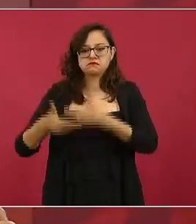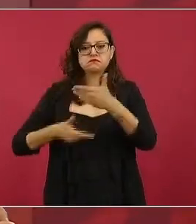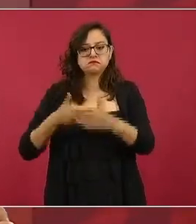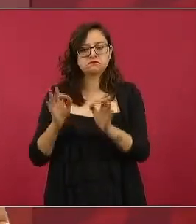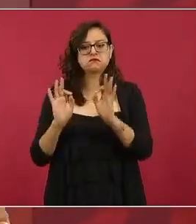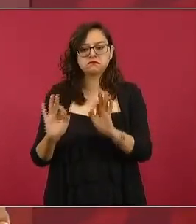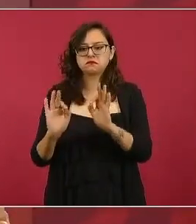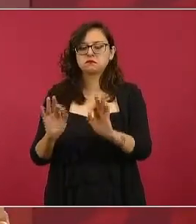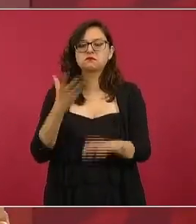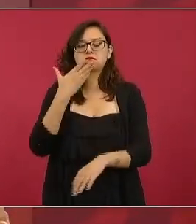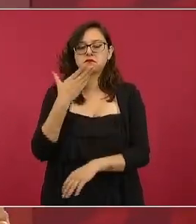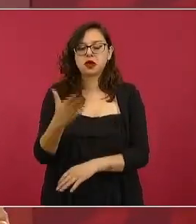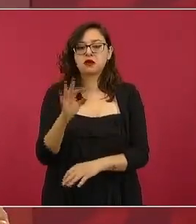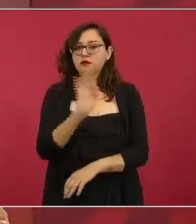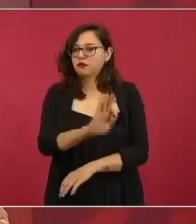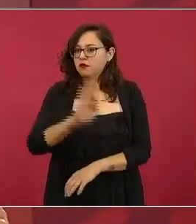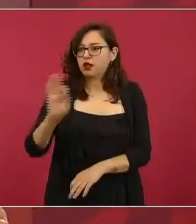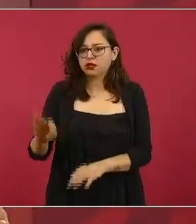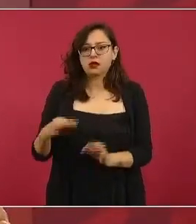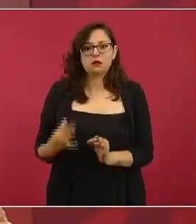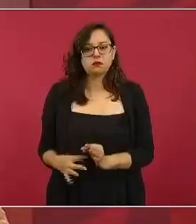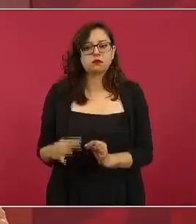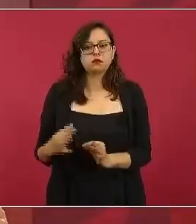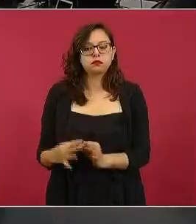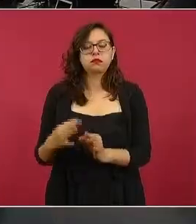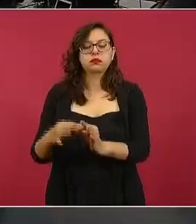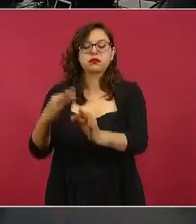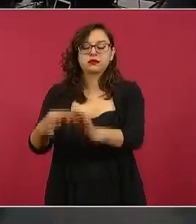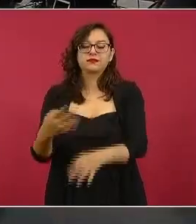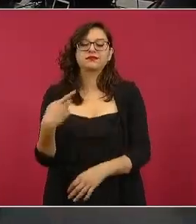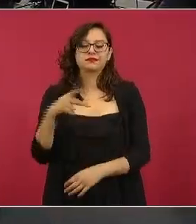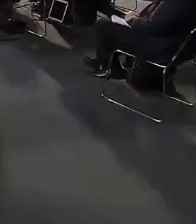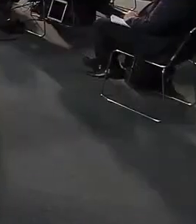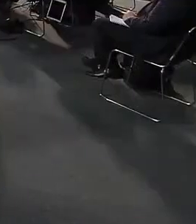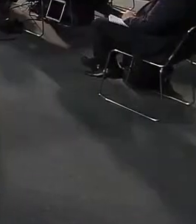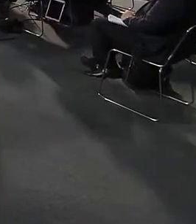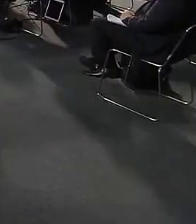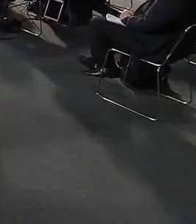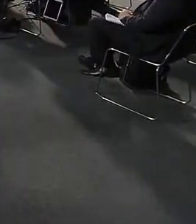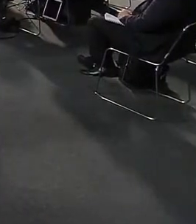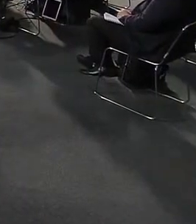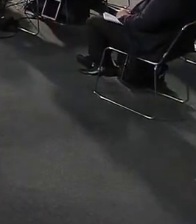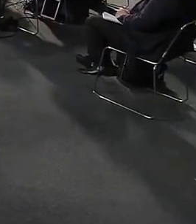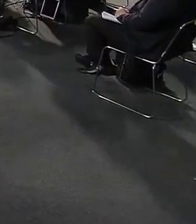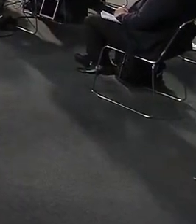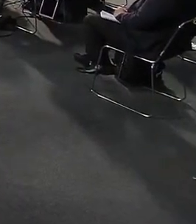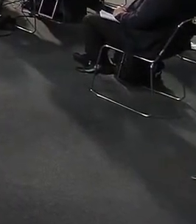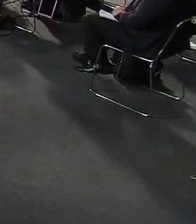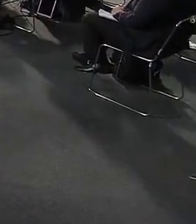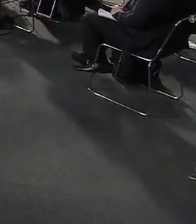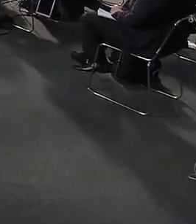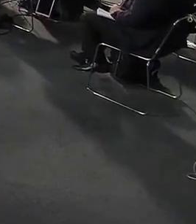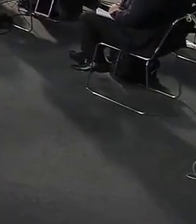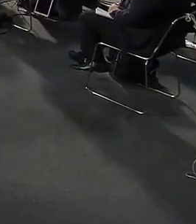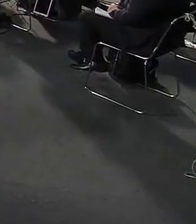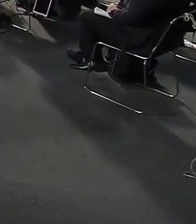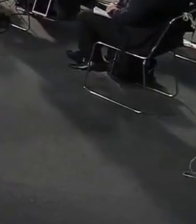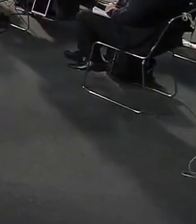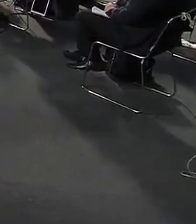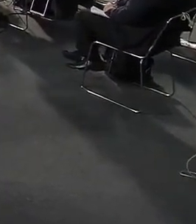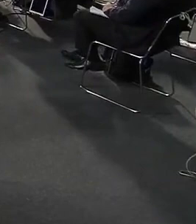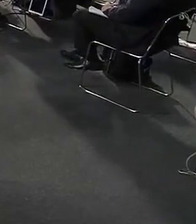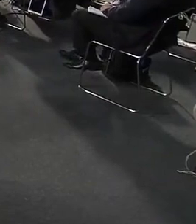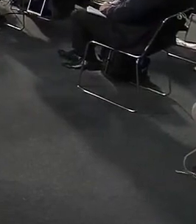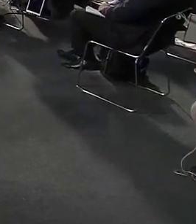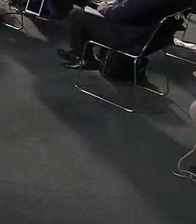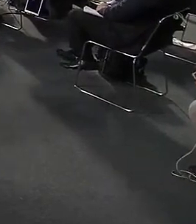en tiempo pero pues hay esas resistencias solo preguntarle si ya solicitó a la